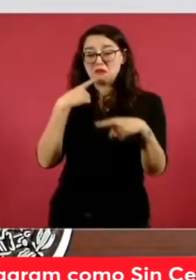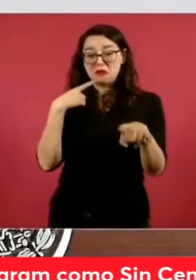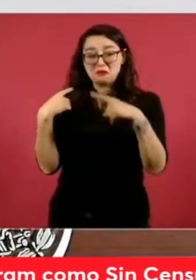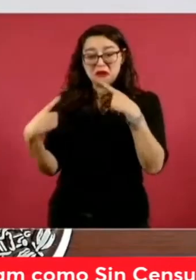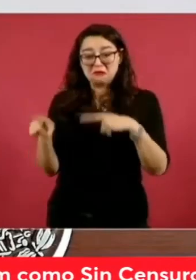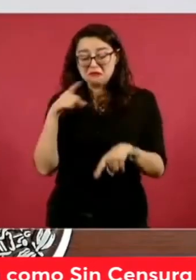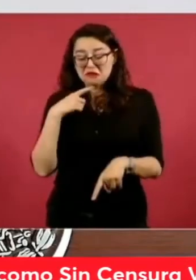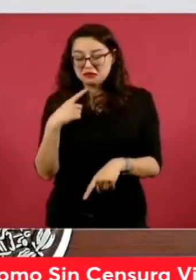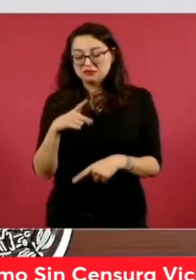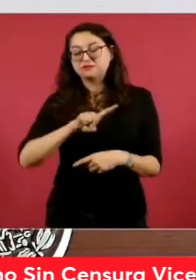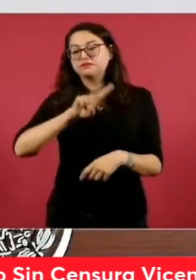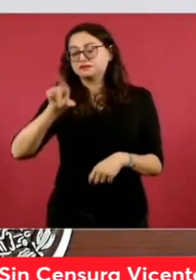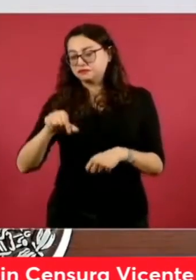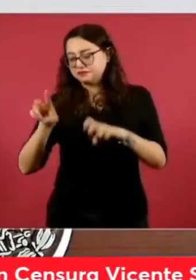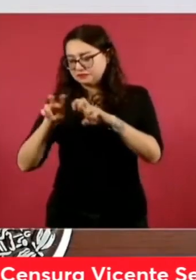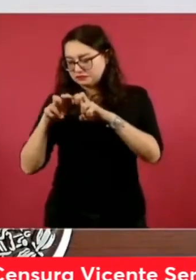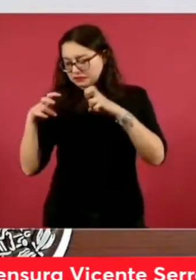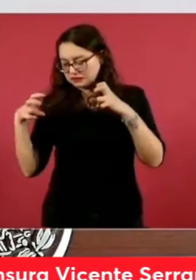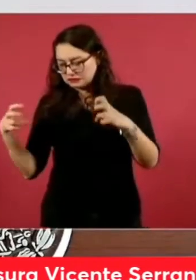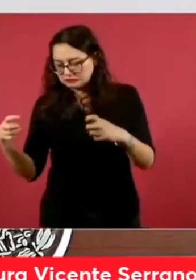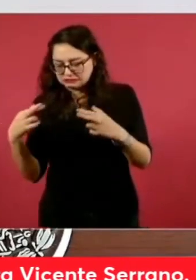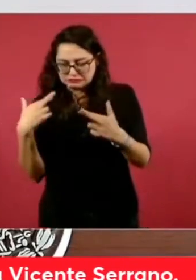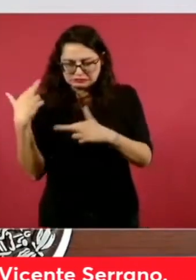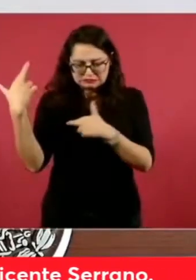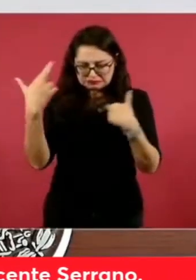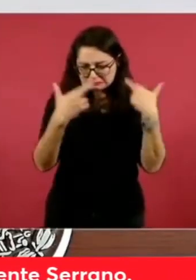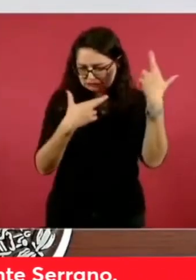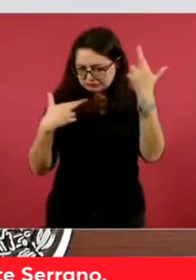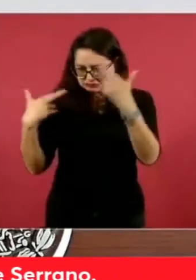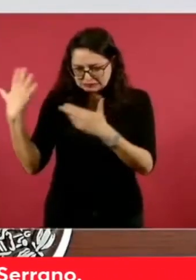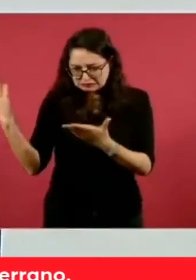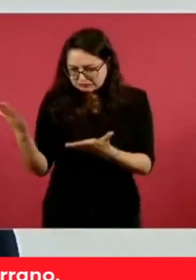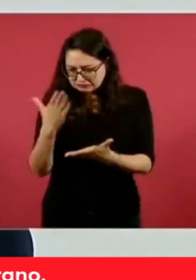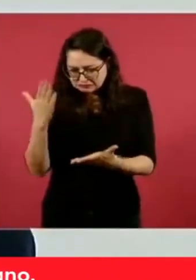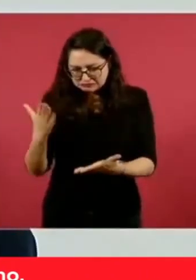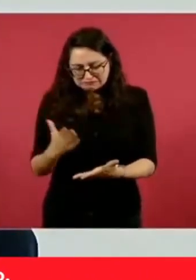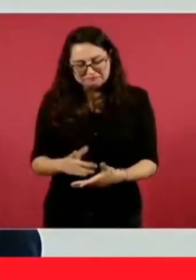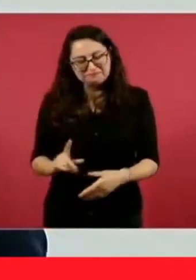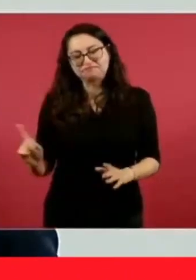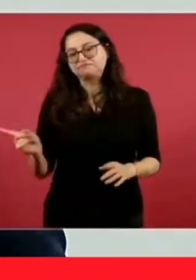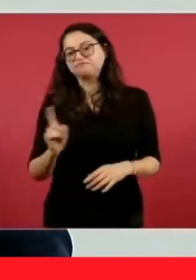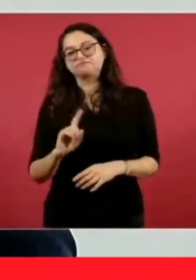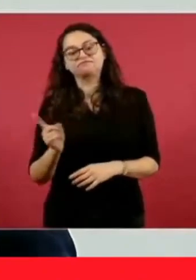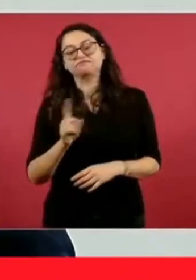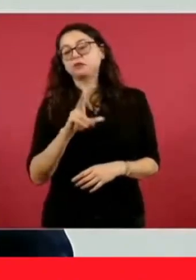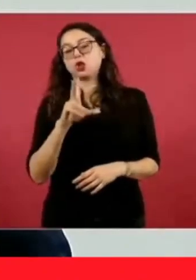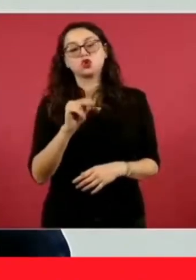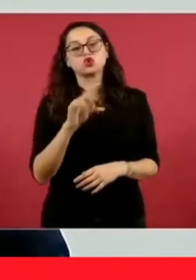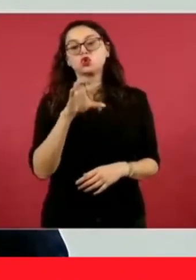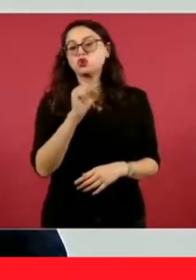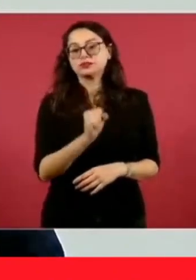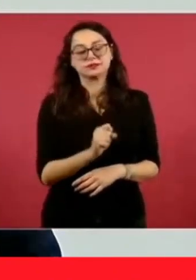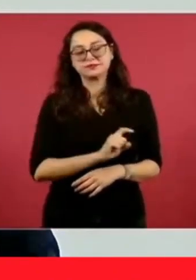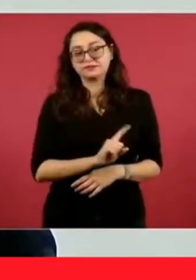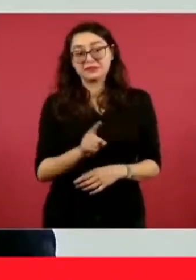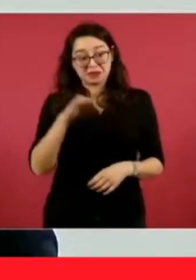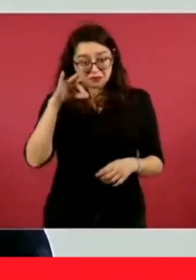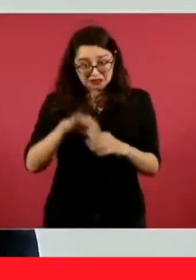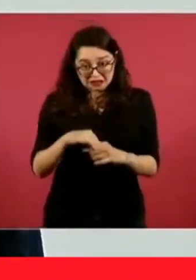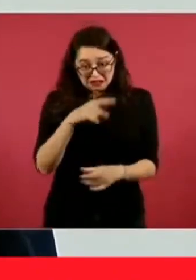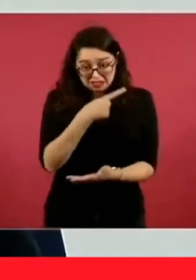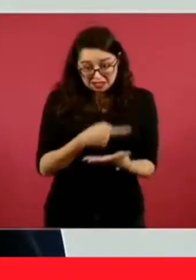impugnaciones, es que el tribunal decide por unanimidad de votos validar la elección presidencial.